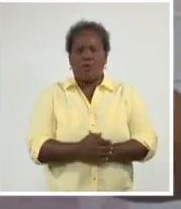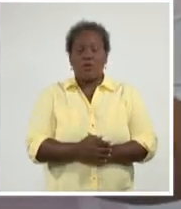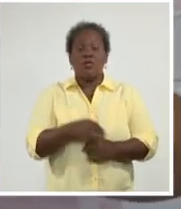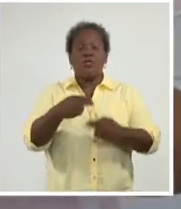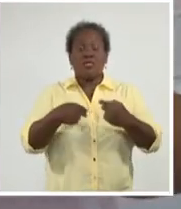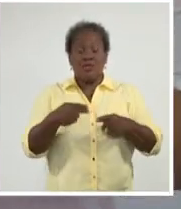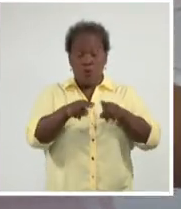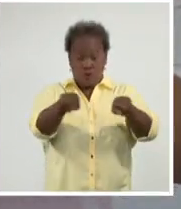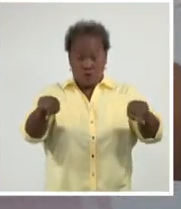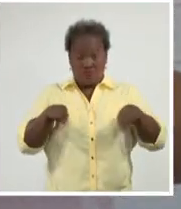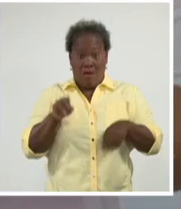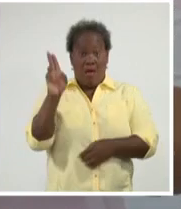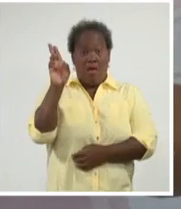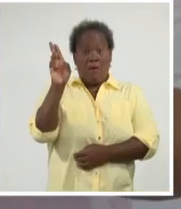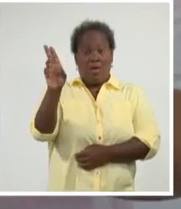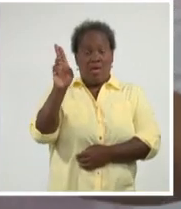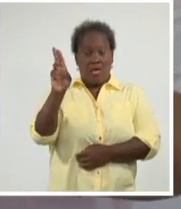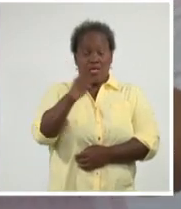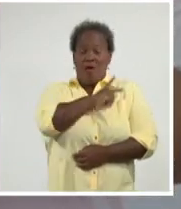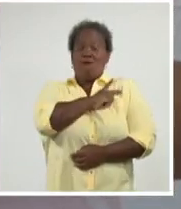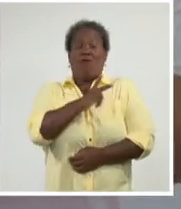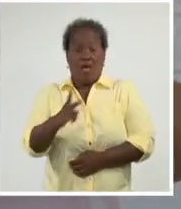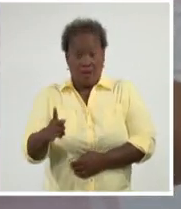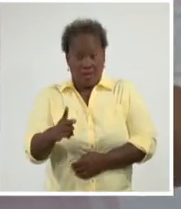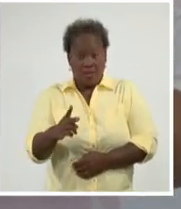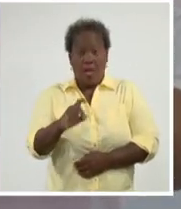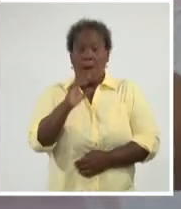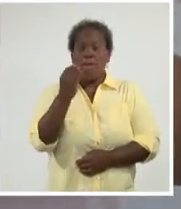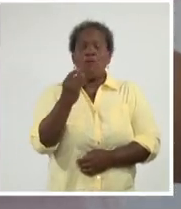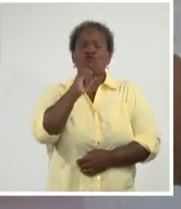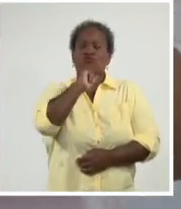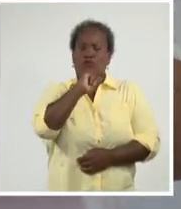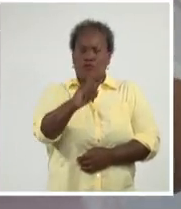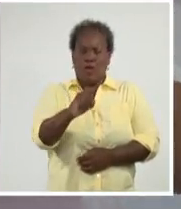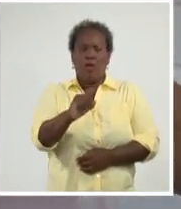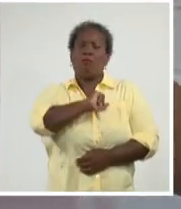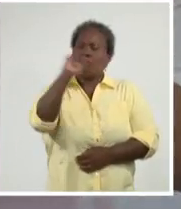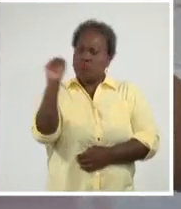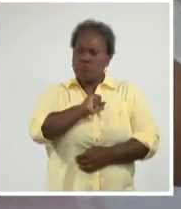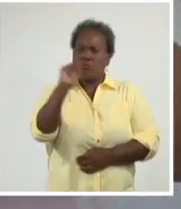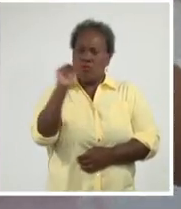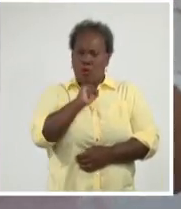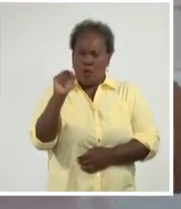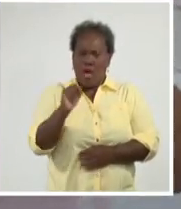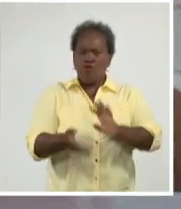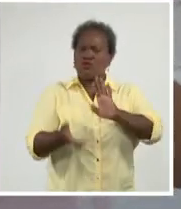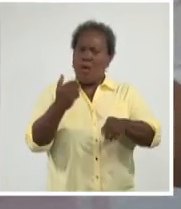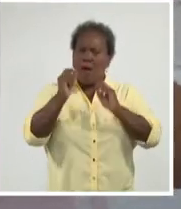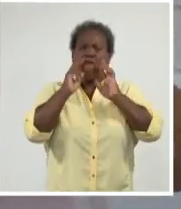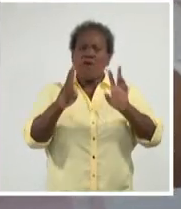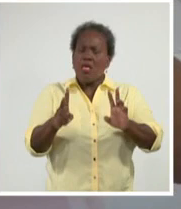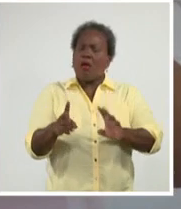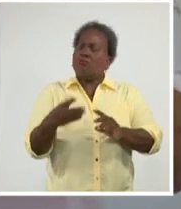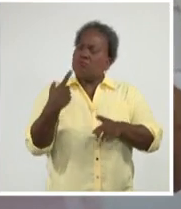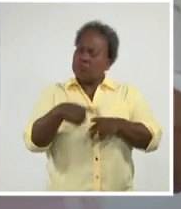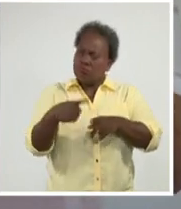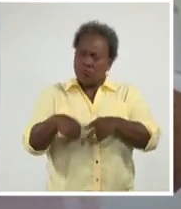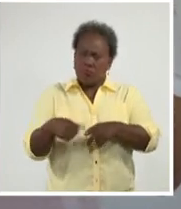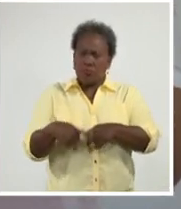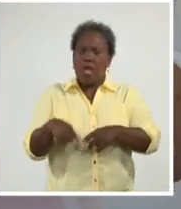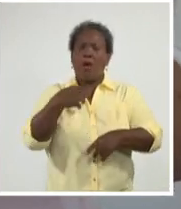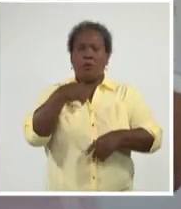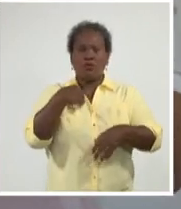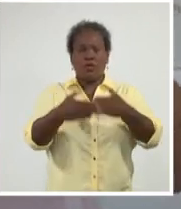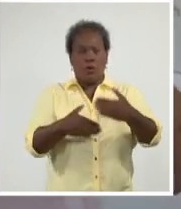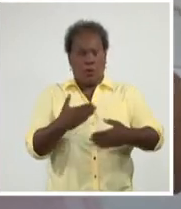de emergencia con tremenda valentía, con muchas dificultades, pero lo hemos logrado allí salvar muchísimas vidas. Hemos tenido problemas,